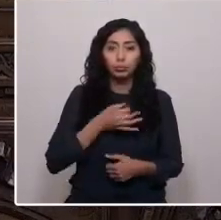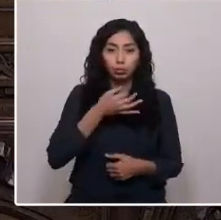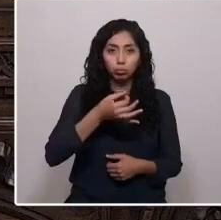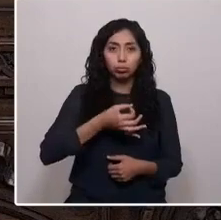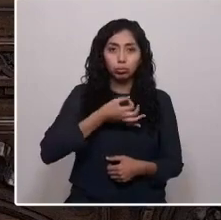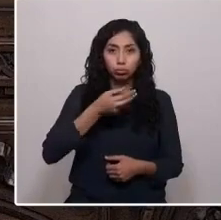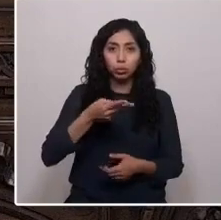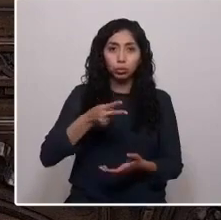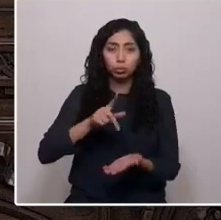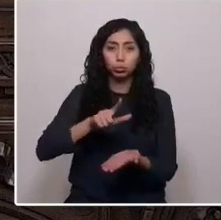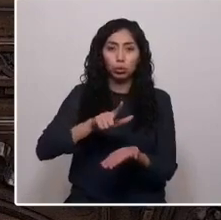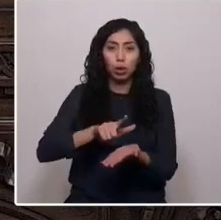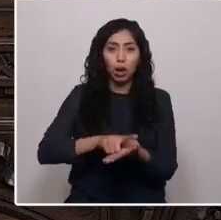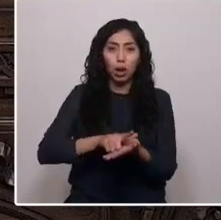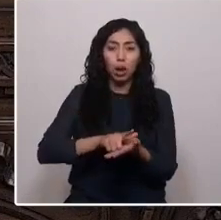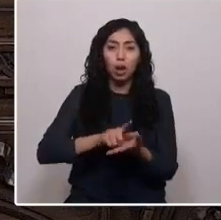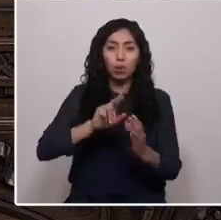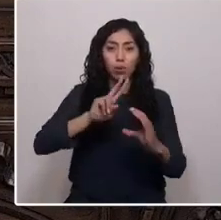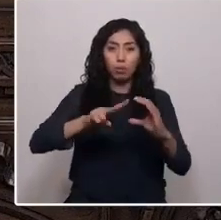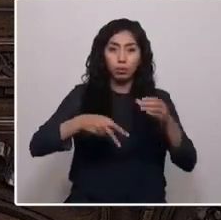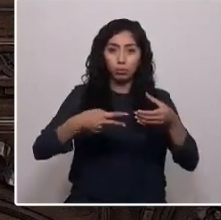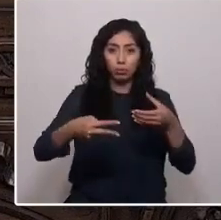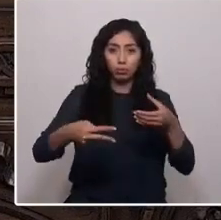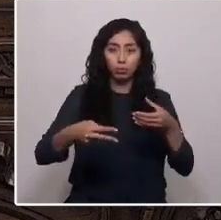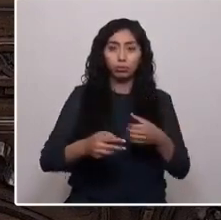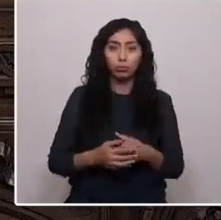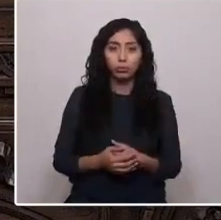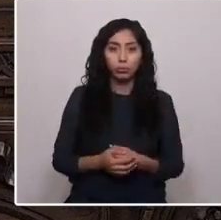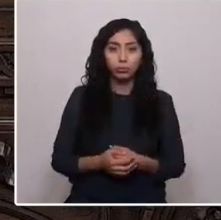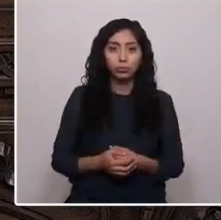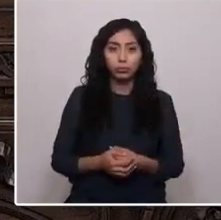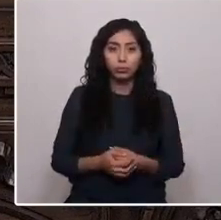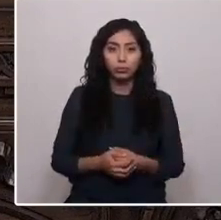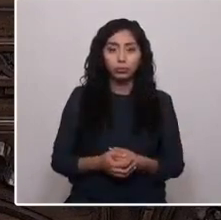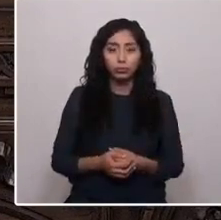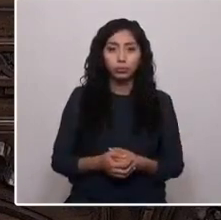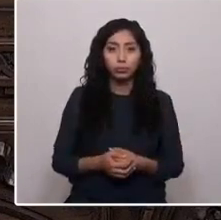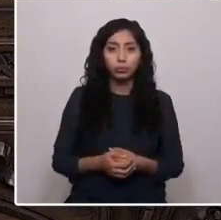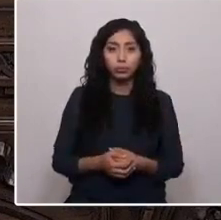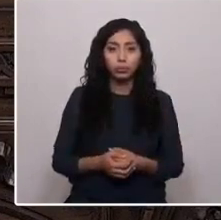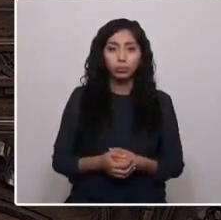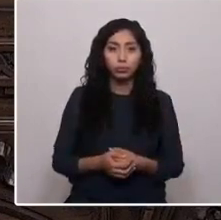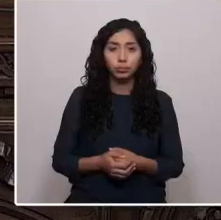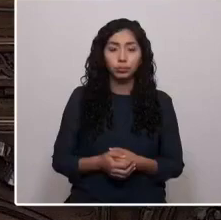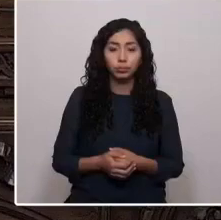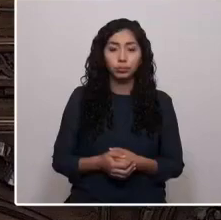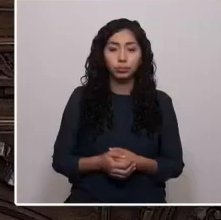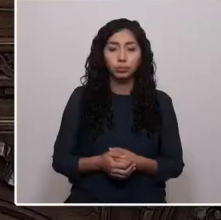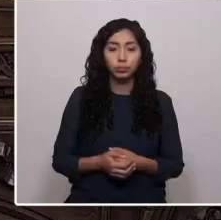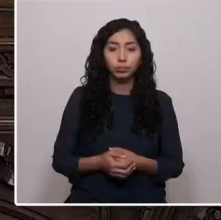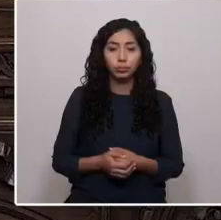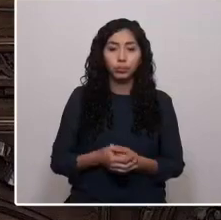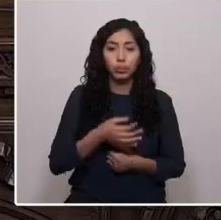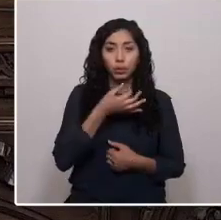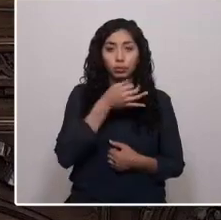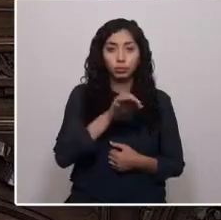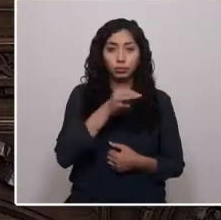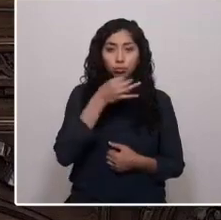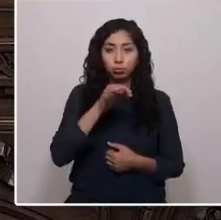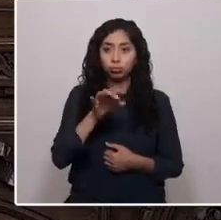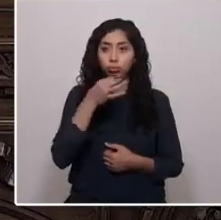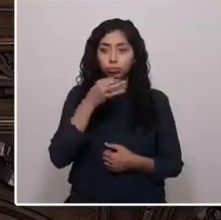mapunche wentrunyen, ulkantujo ta inche. Ki miltujo ta inche kai, eula winka zungualo.